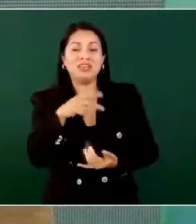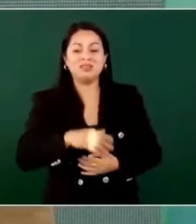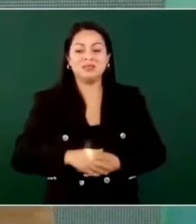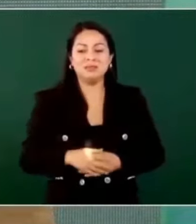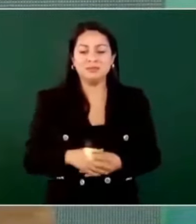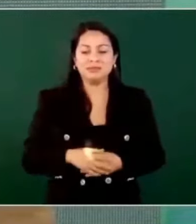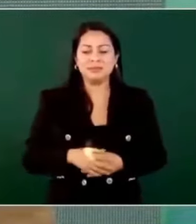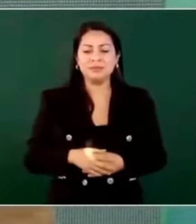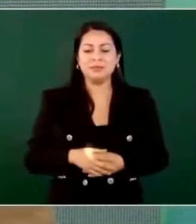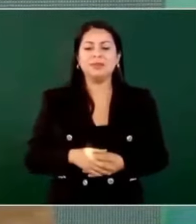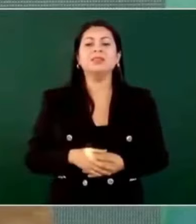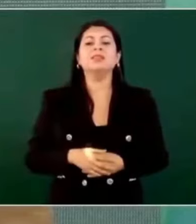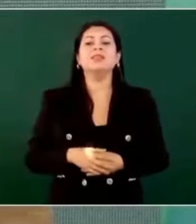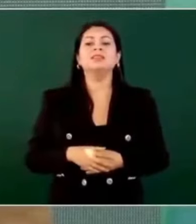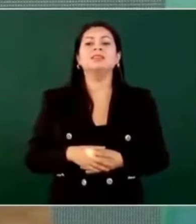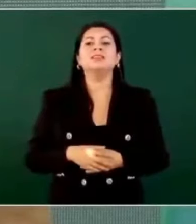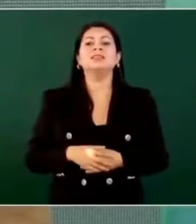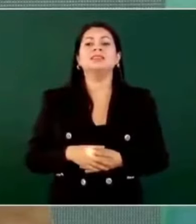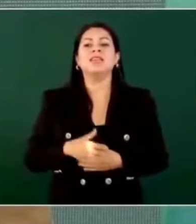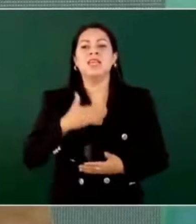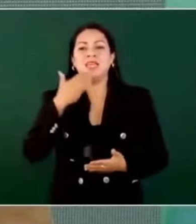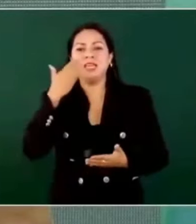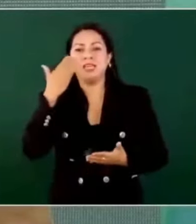desde el movimiento estudiantil.